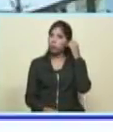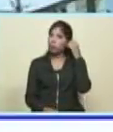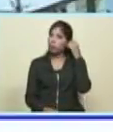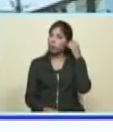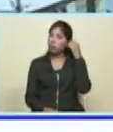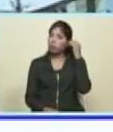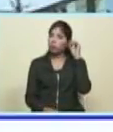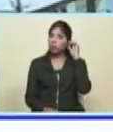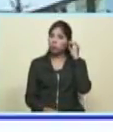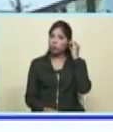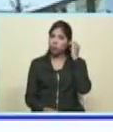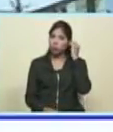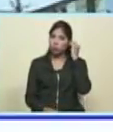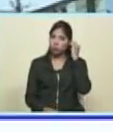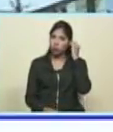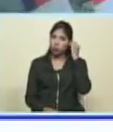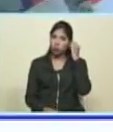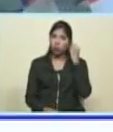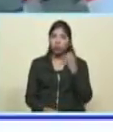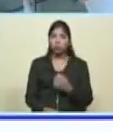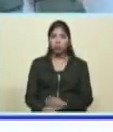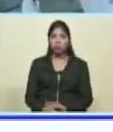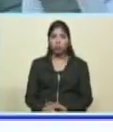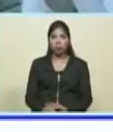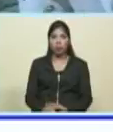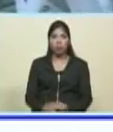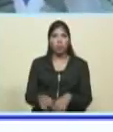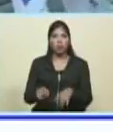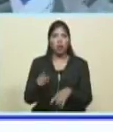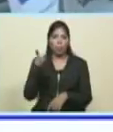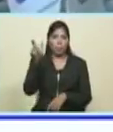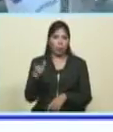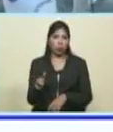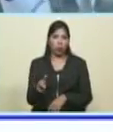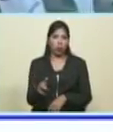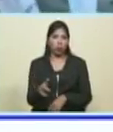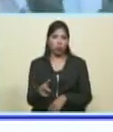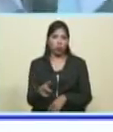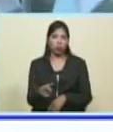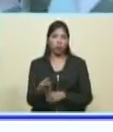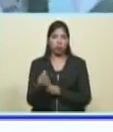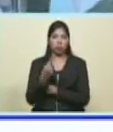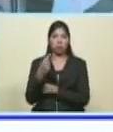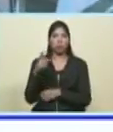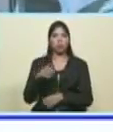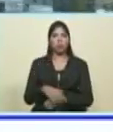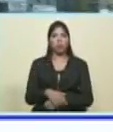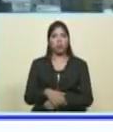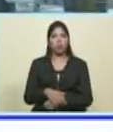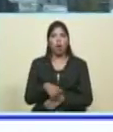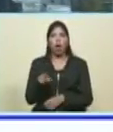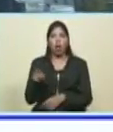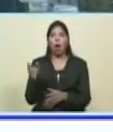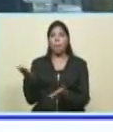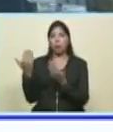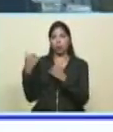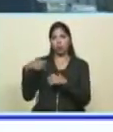Alguien, alguien me ponía ese ejemplo. han tomado partidos por los buenos.